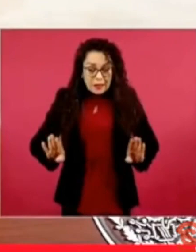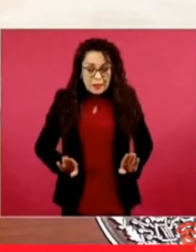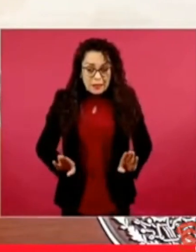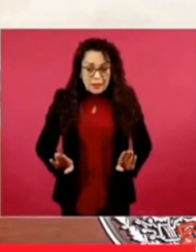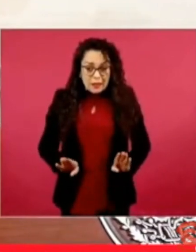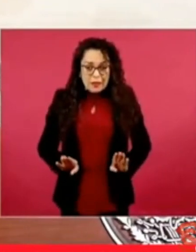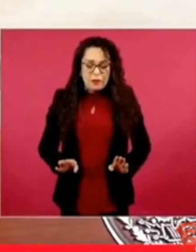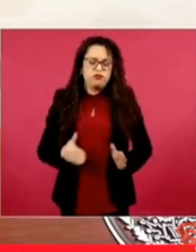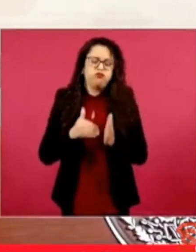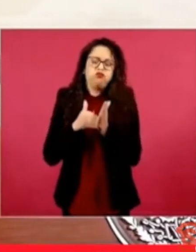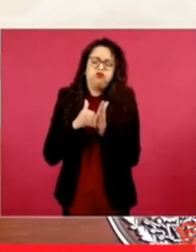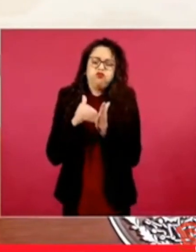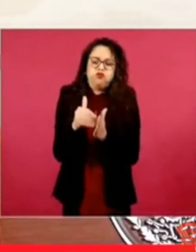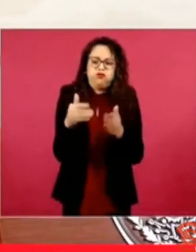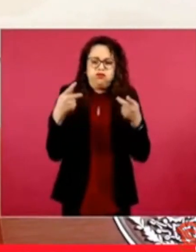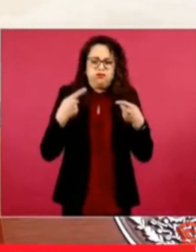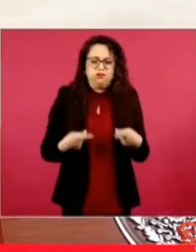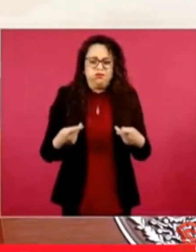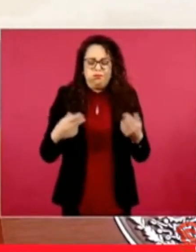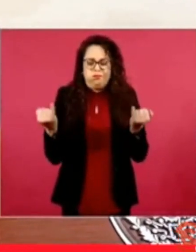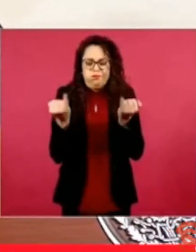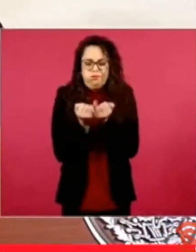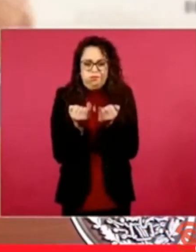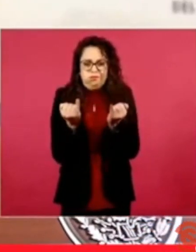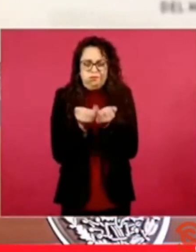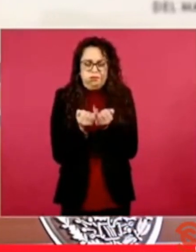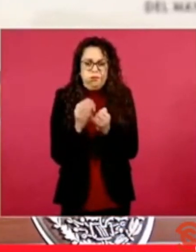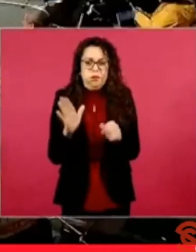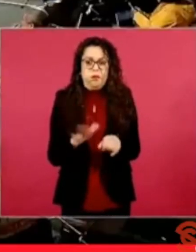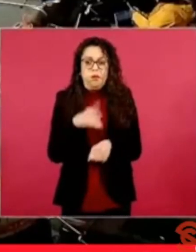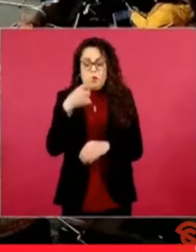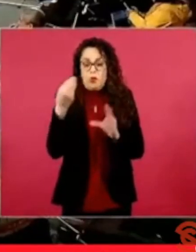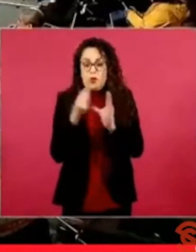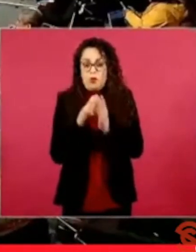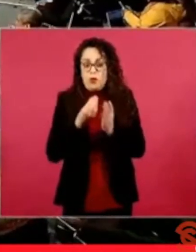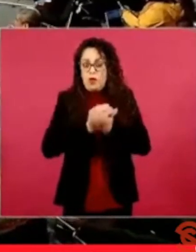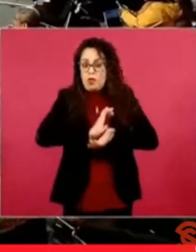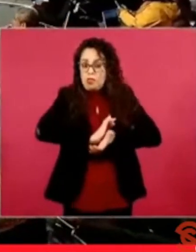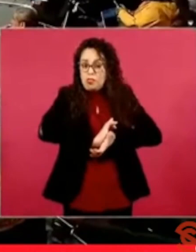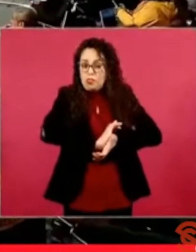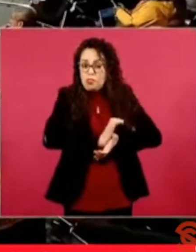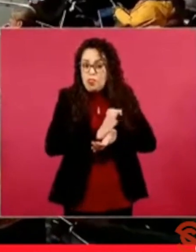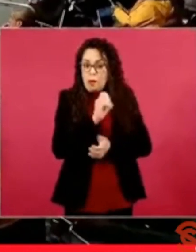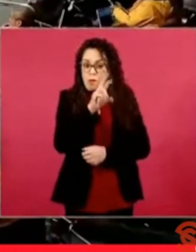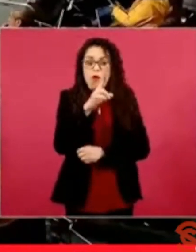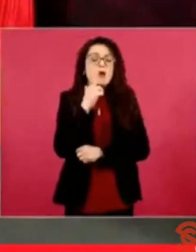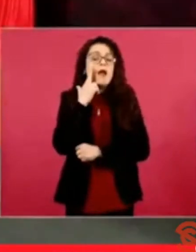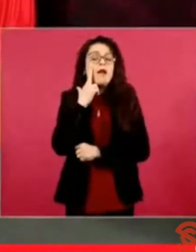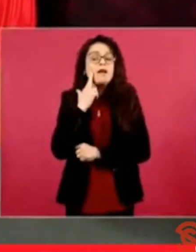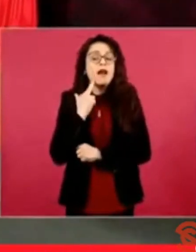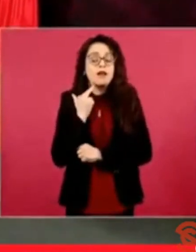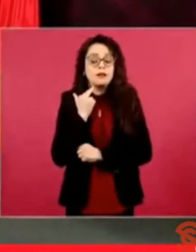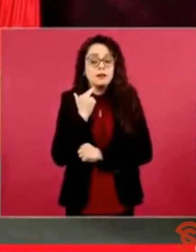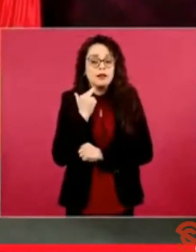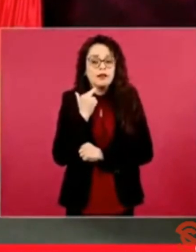millones. Es que el racismo estaba oculto.